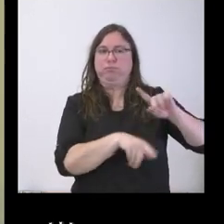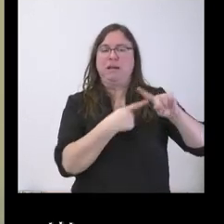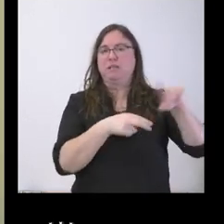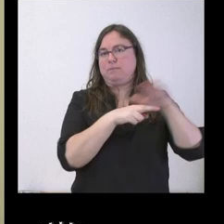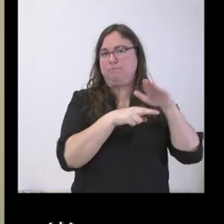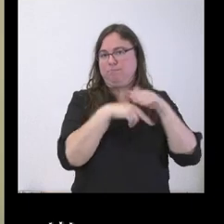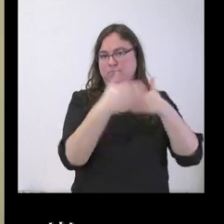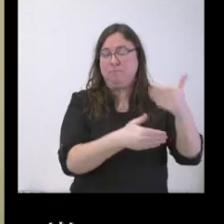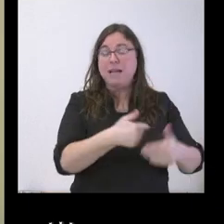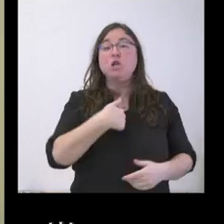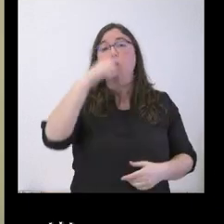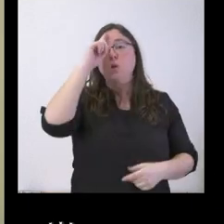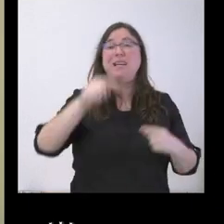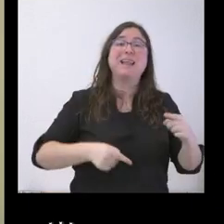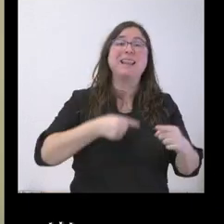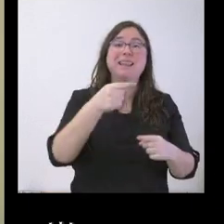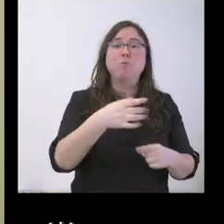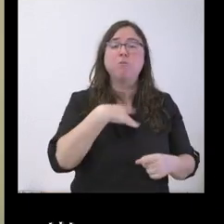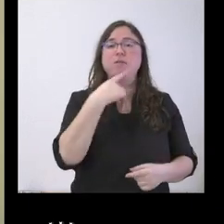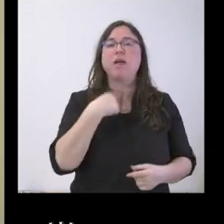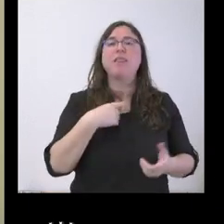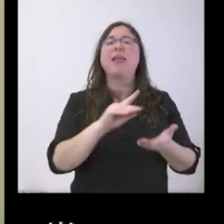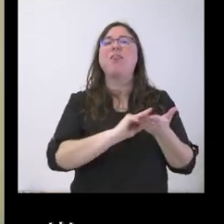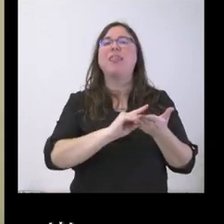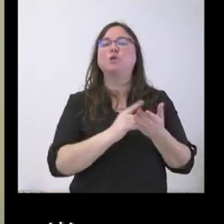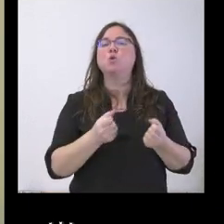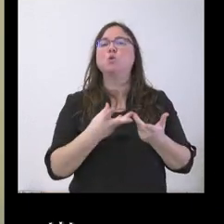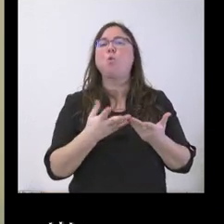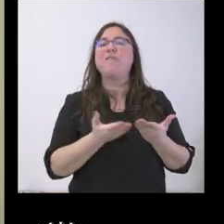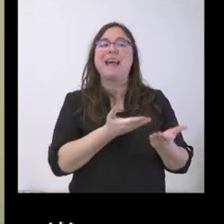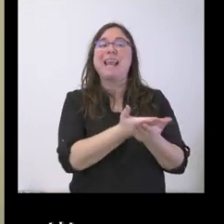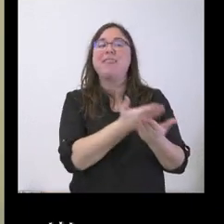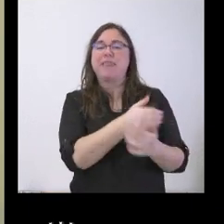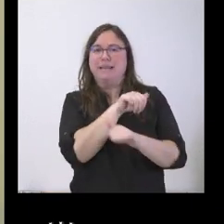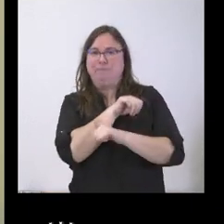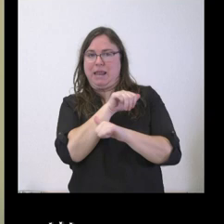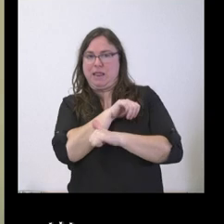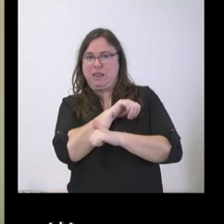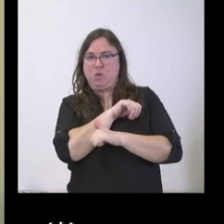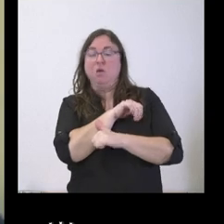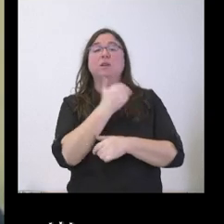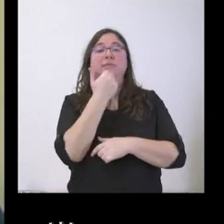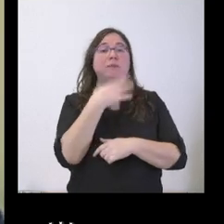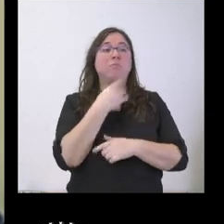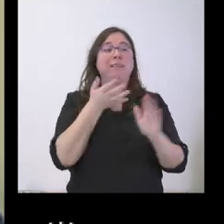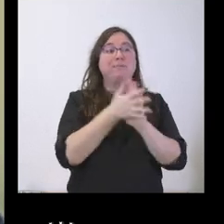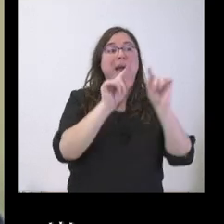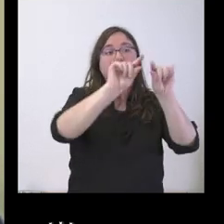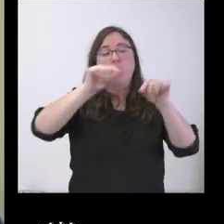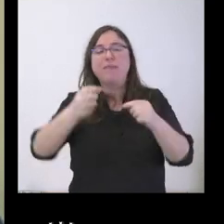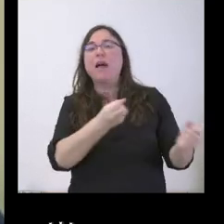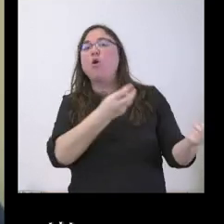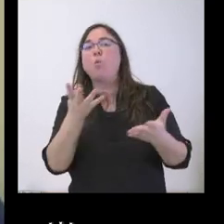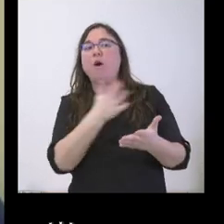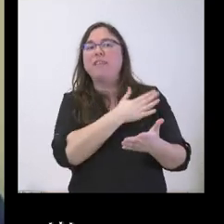si luego, supongo, nos pueden pasar los datos de licencias que están a la espera y si pueden ser provincializados, pues se lo